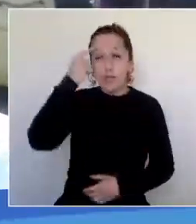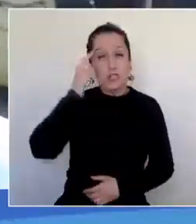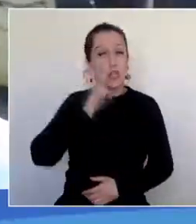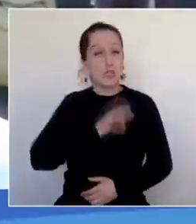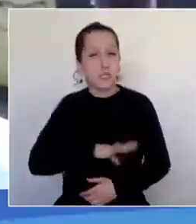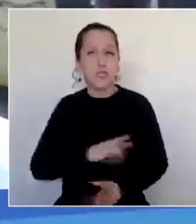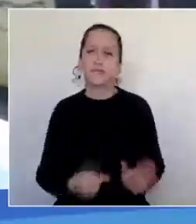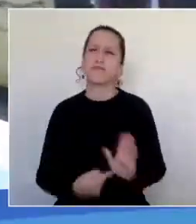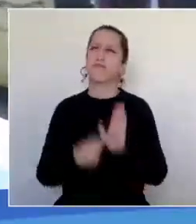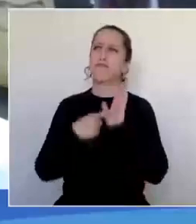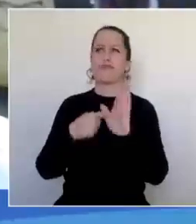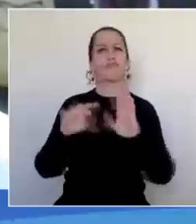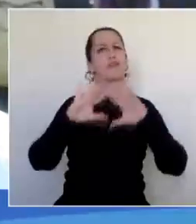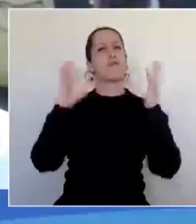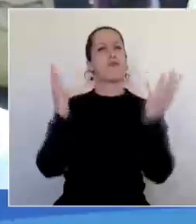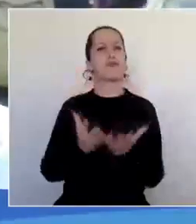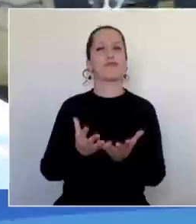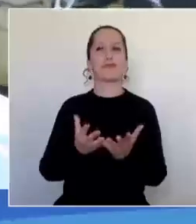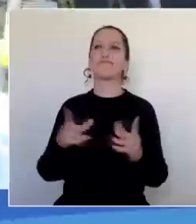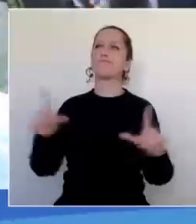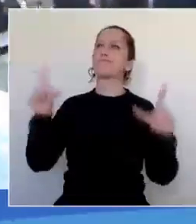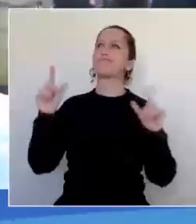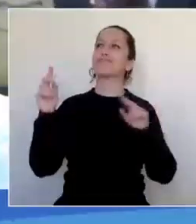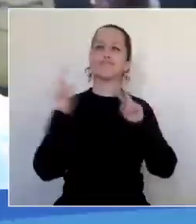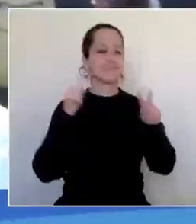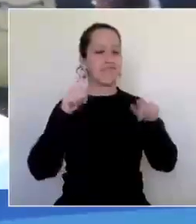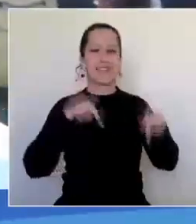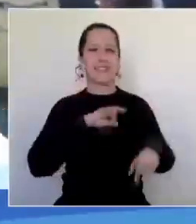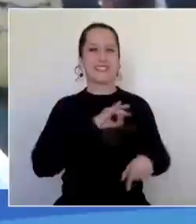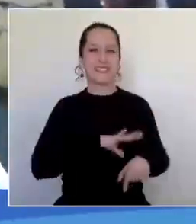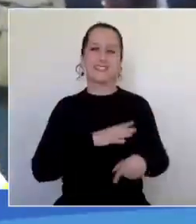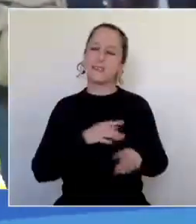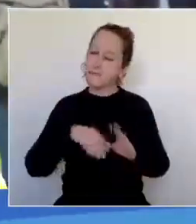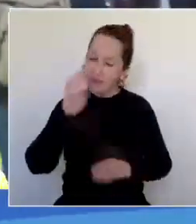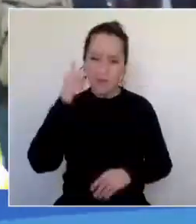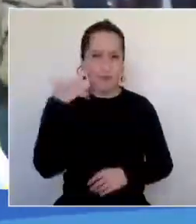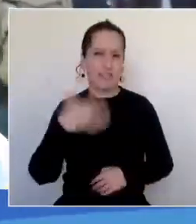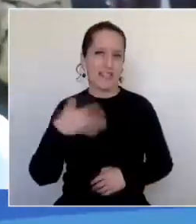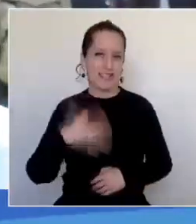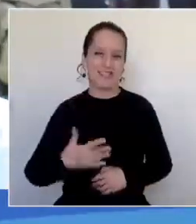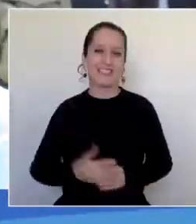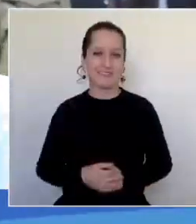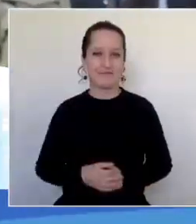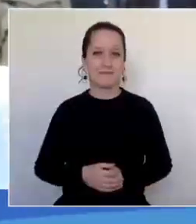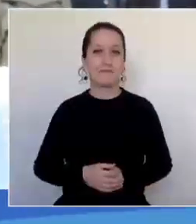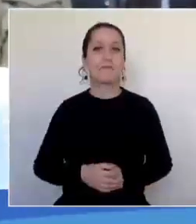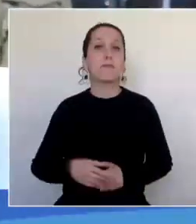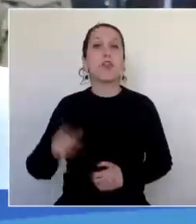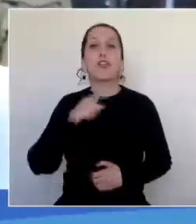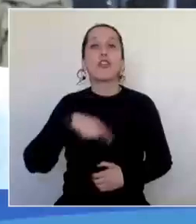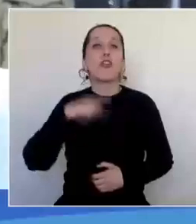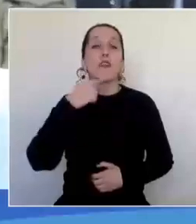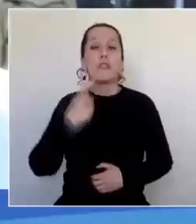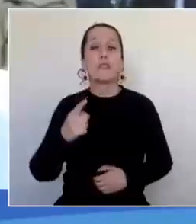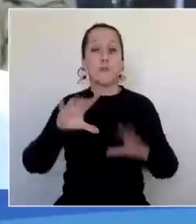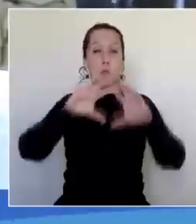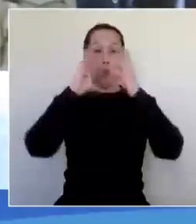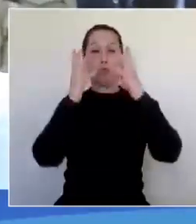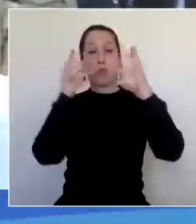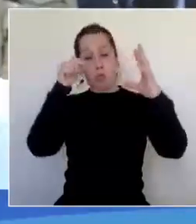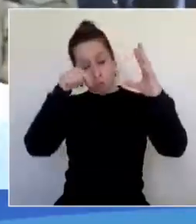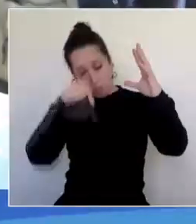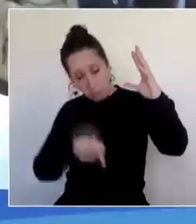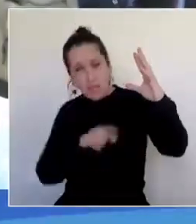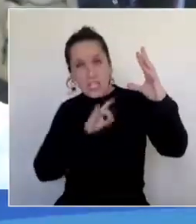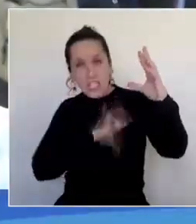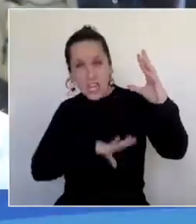se muestra al mundo y eso es lo más importante. Nosotros estamos al fin, dicen que al fin del mundo,